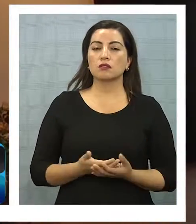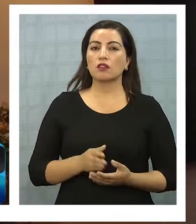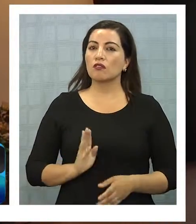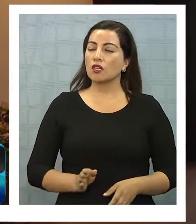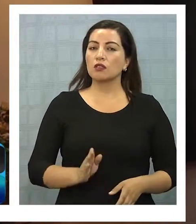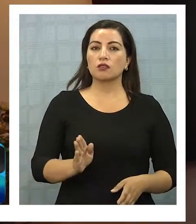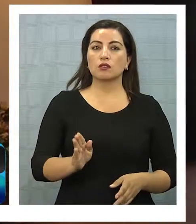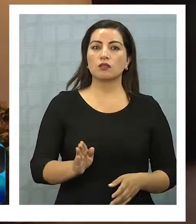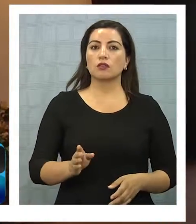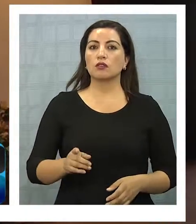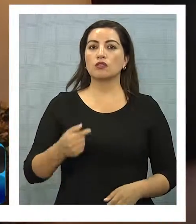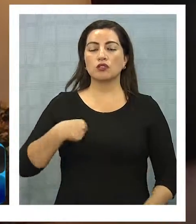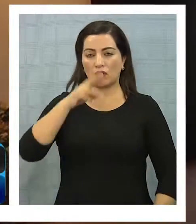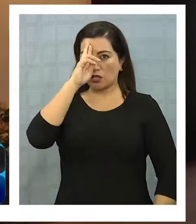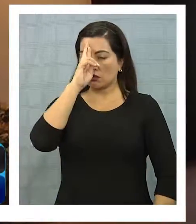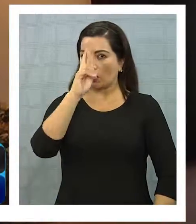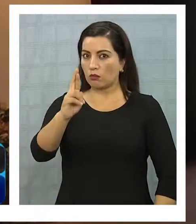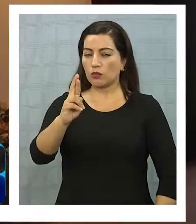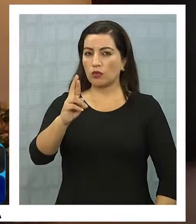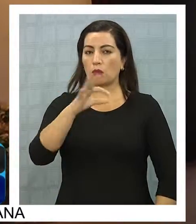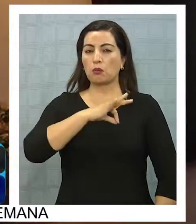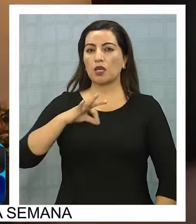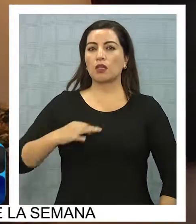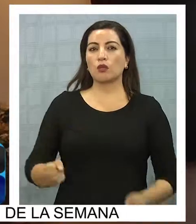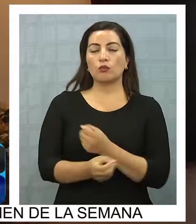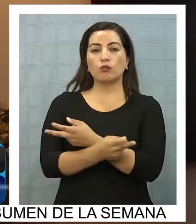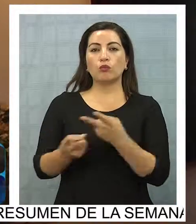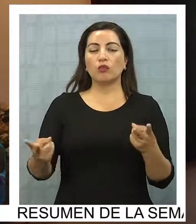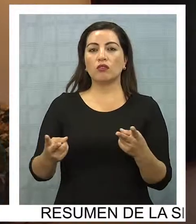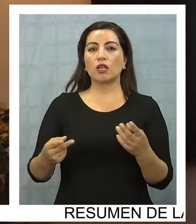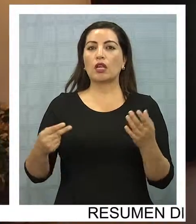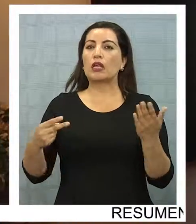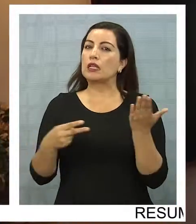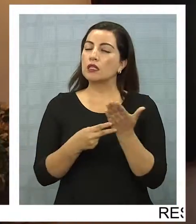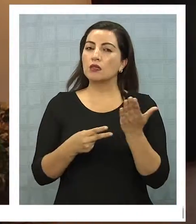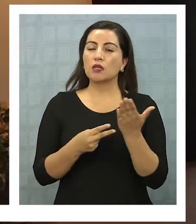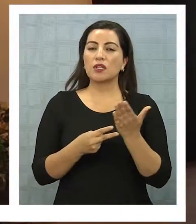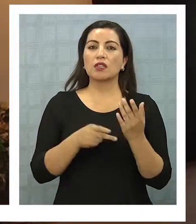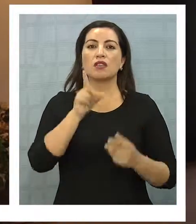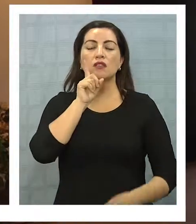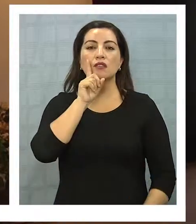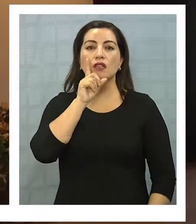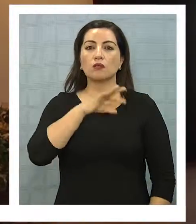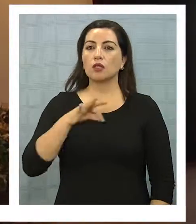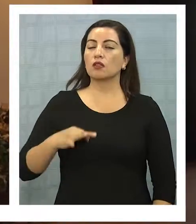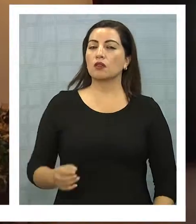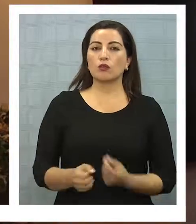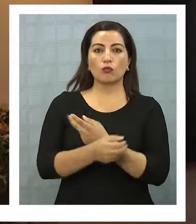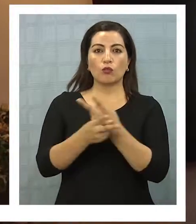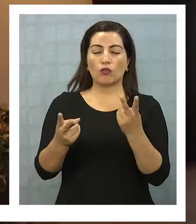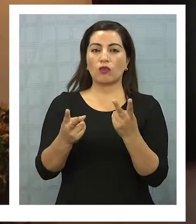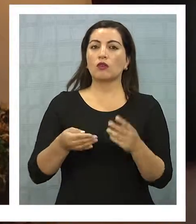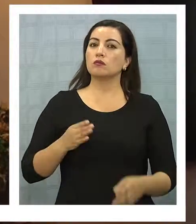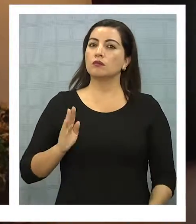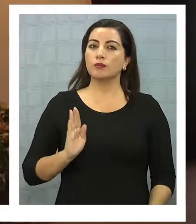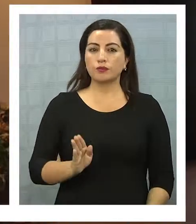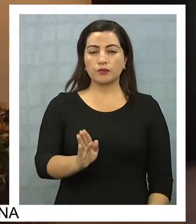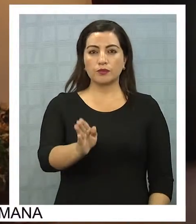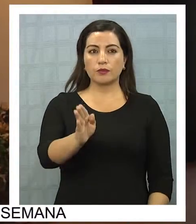sentido hay que ser respetuoso del Ministerio Público, de las herramientas que tiene el Ministerio Público para poder hacer y llevar a cabo